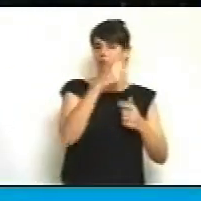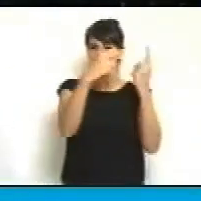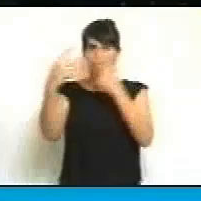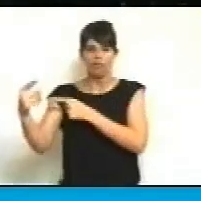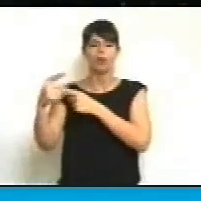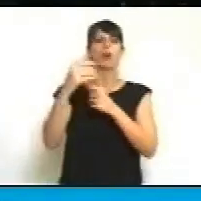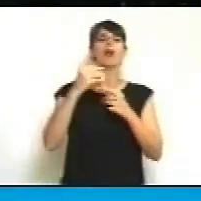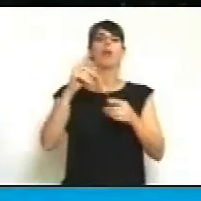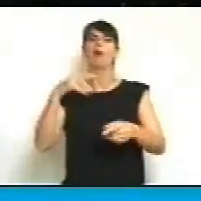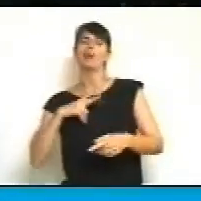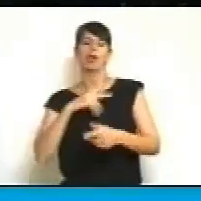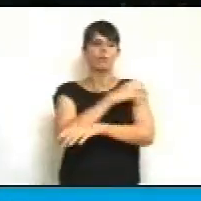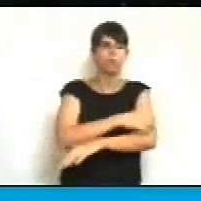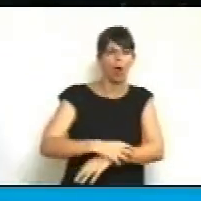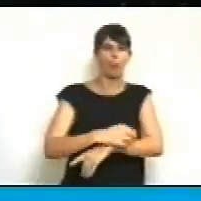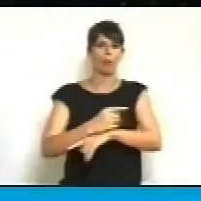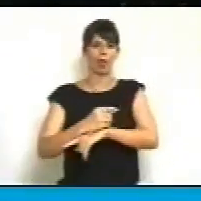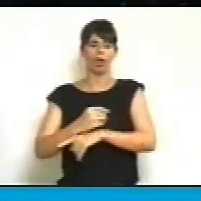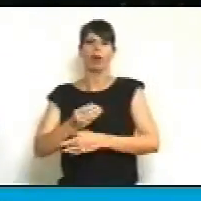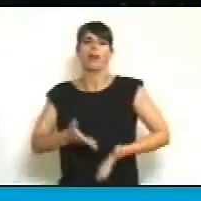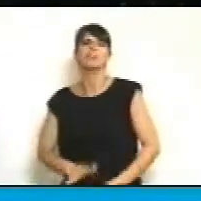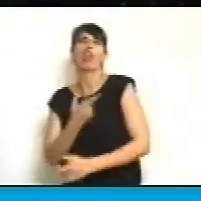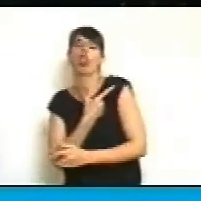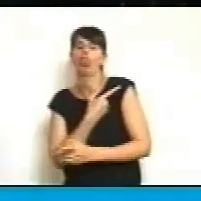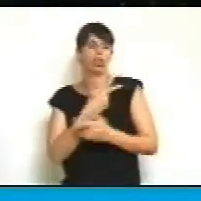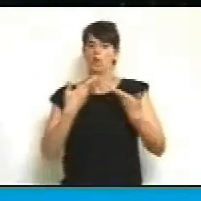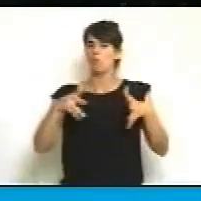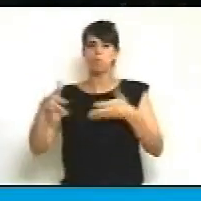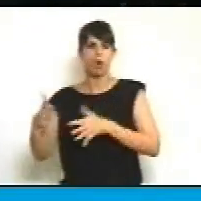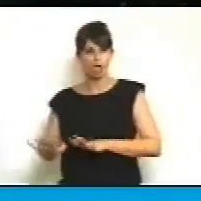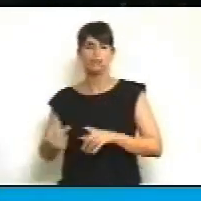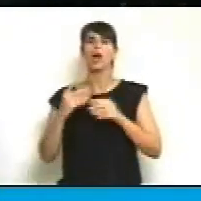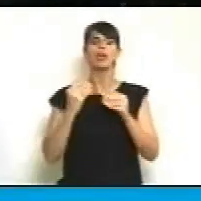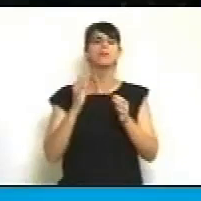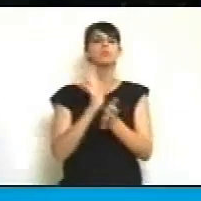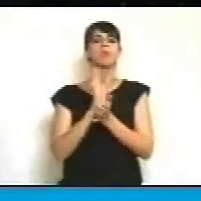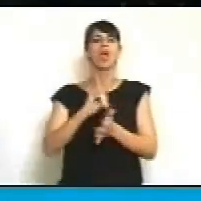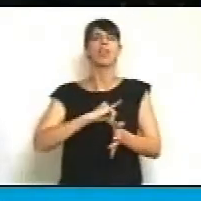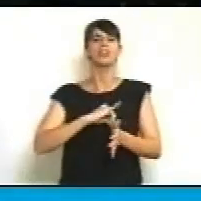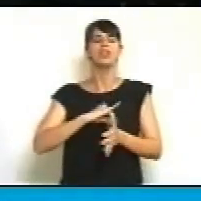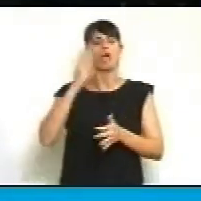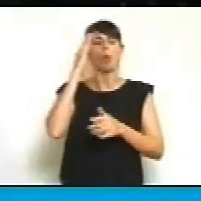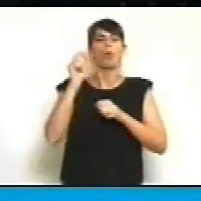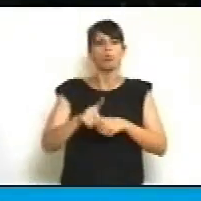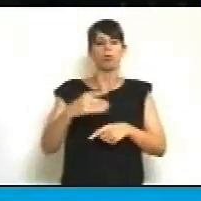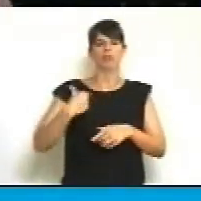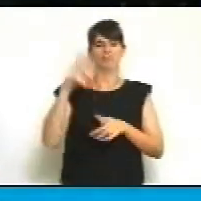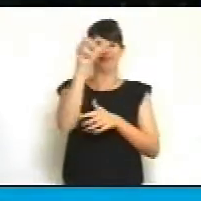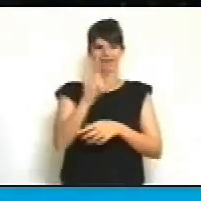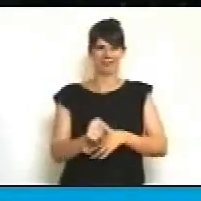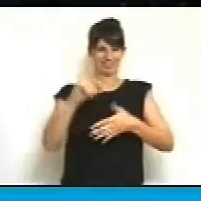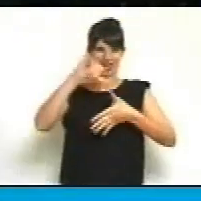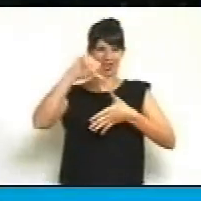origen o riqueza. Es un código con identidad cultural latinoamericana, destinado a integrar el bloque